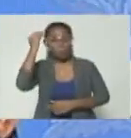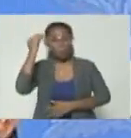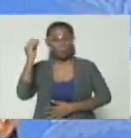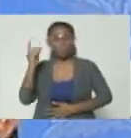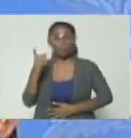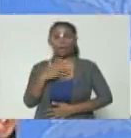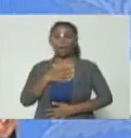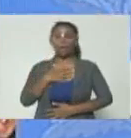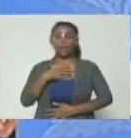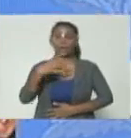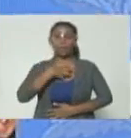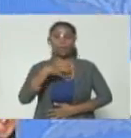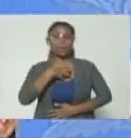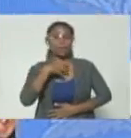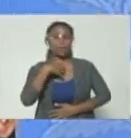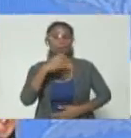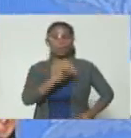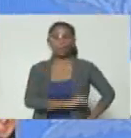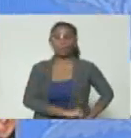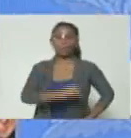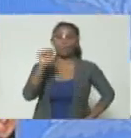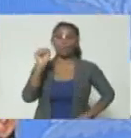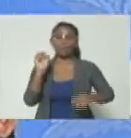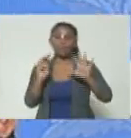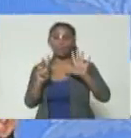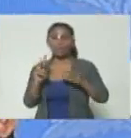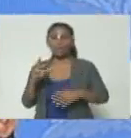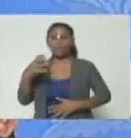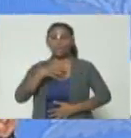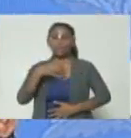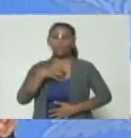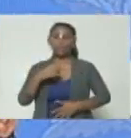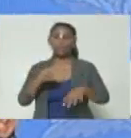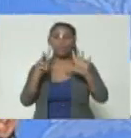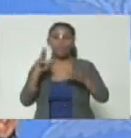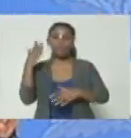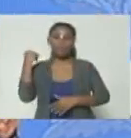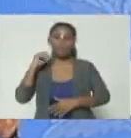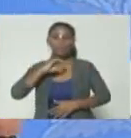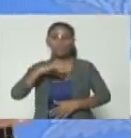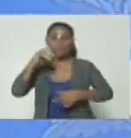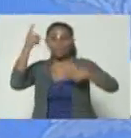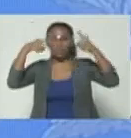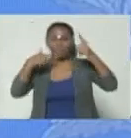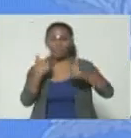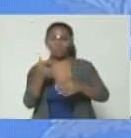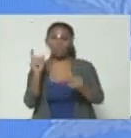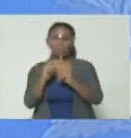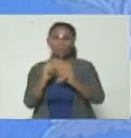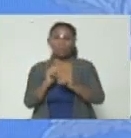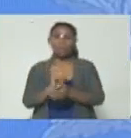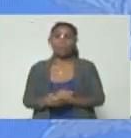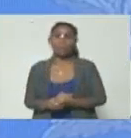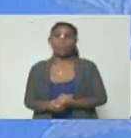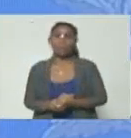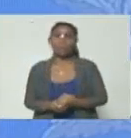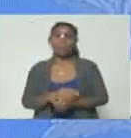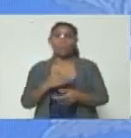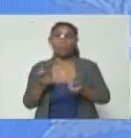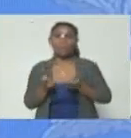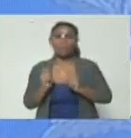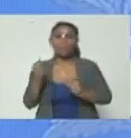libertador Simón Bolívar como lo llamaba Chávez el sobrino séptimo entonces tienen una compulsión para tratar